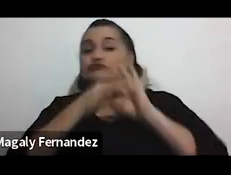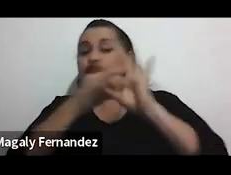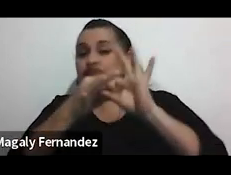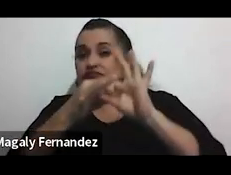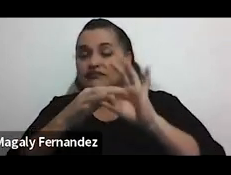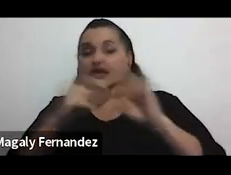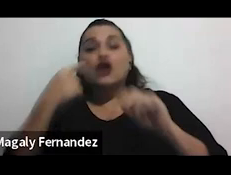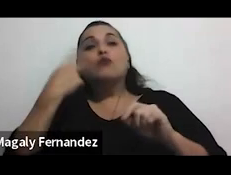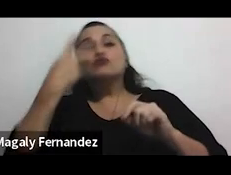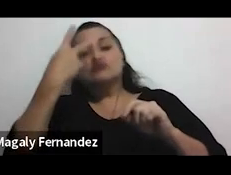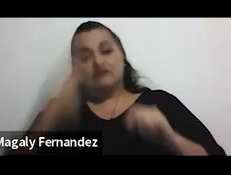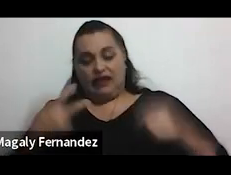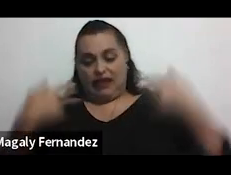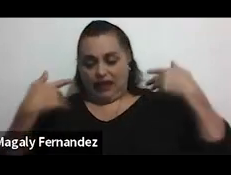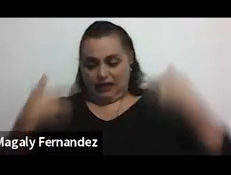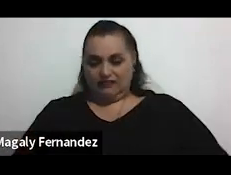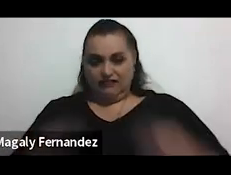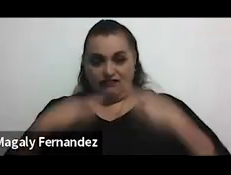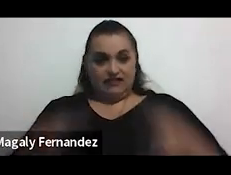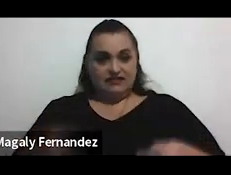mientras va caminando por la calle?